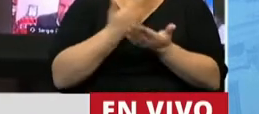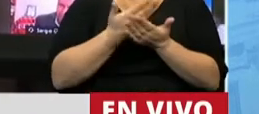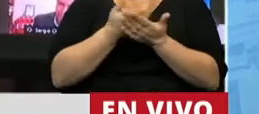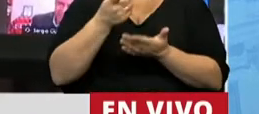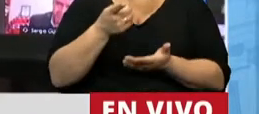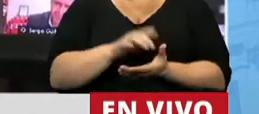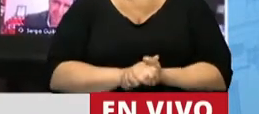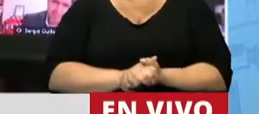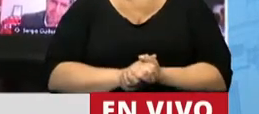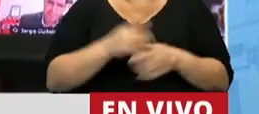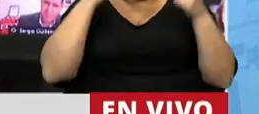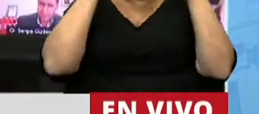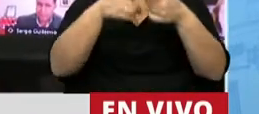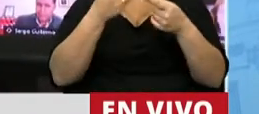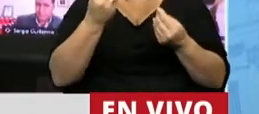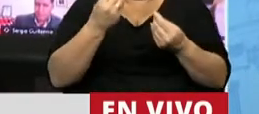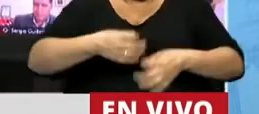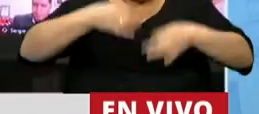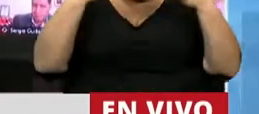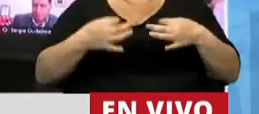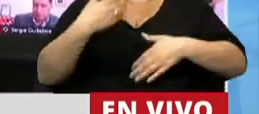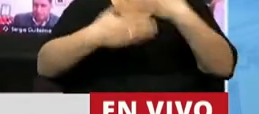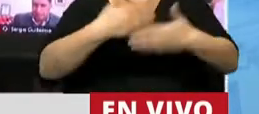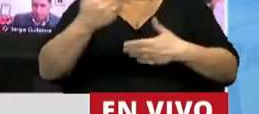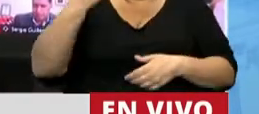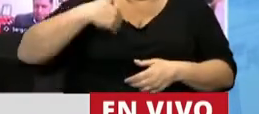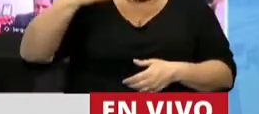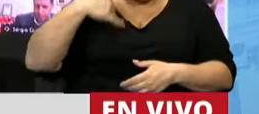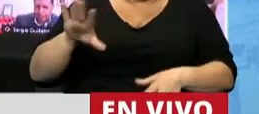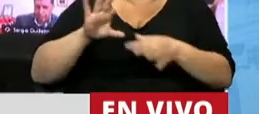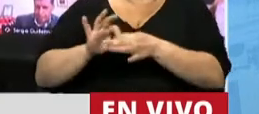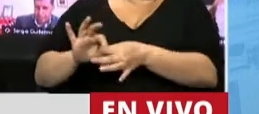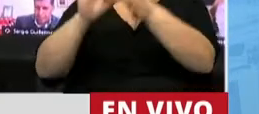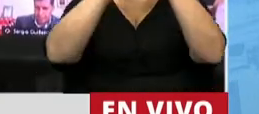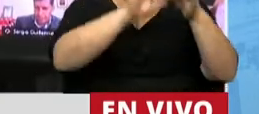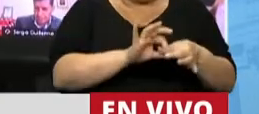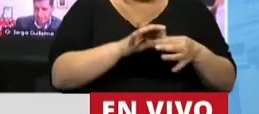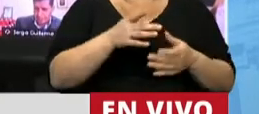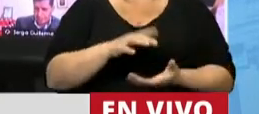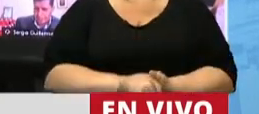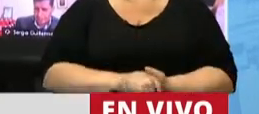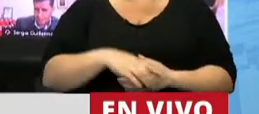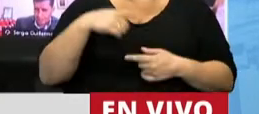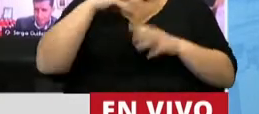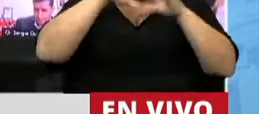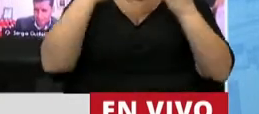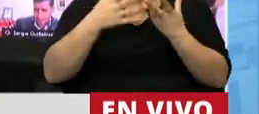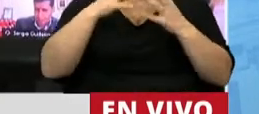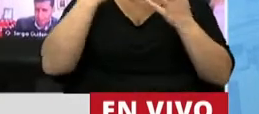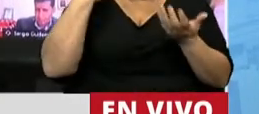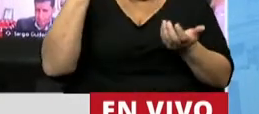que apunta a una construcción real de una Argentina más federal, con todo lo que eso implica,